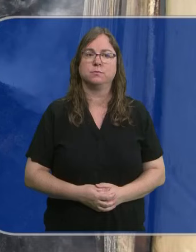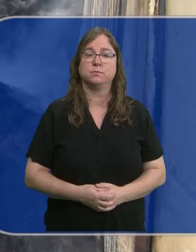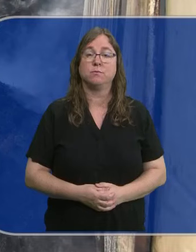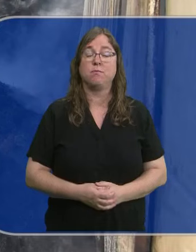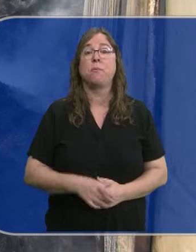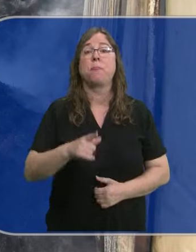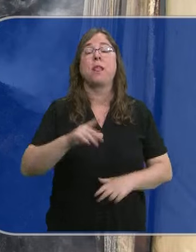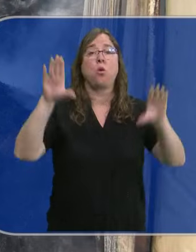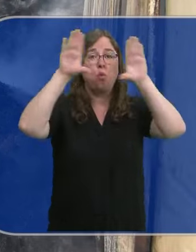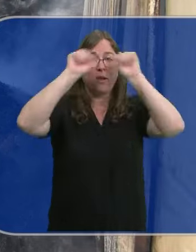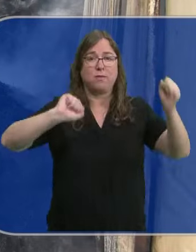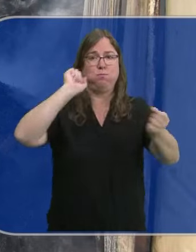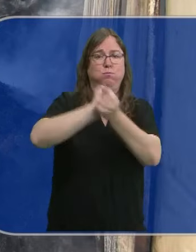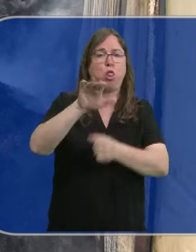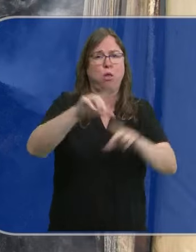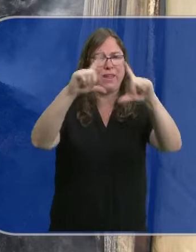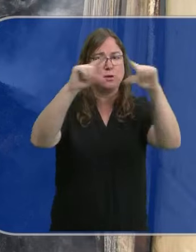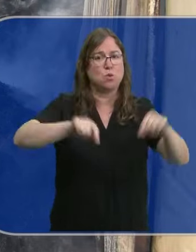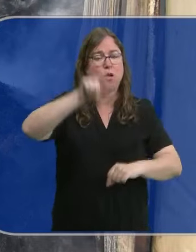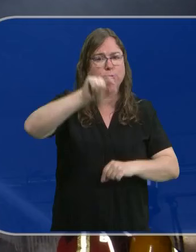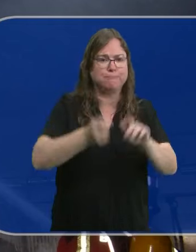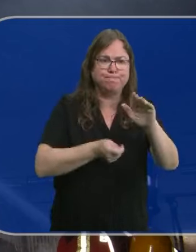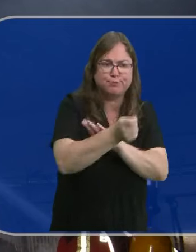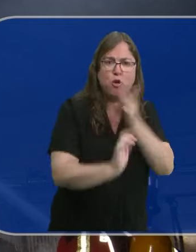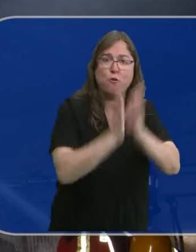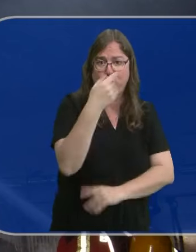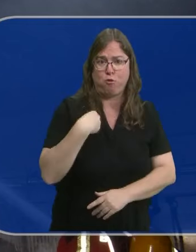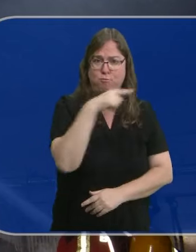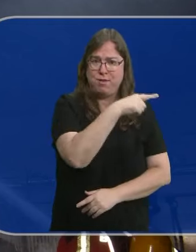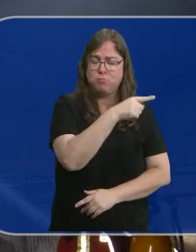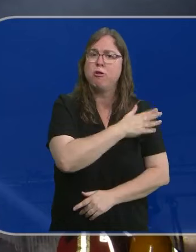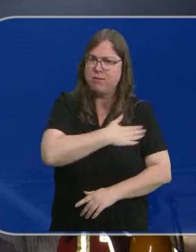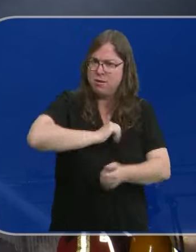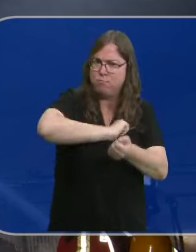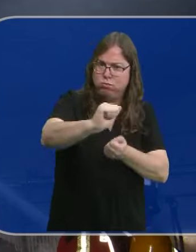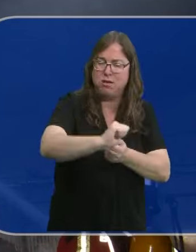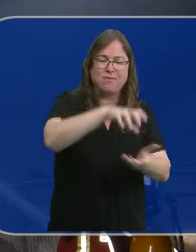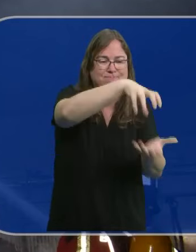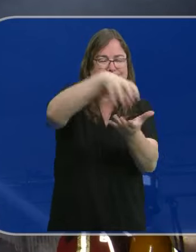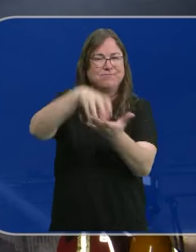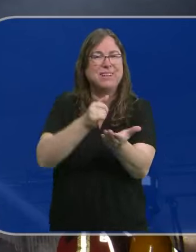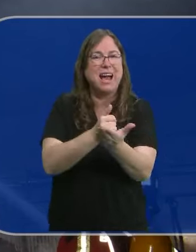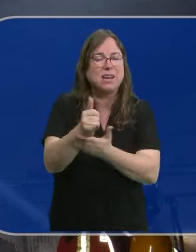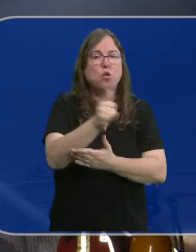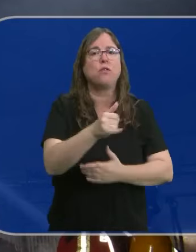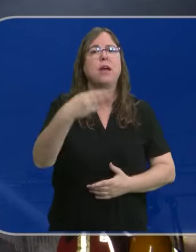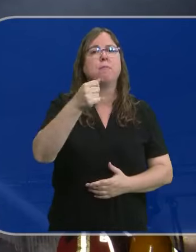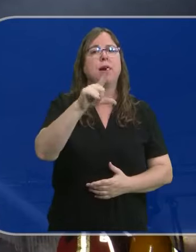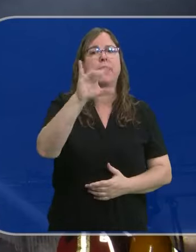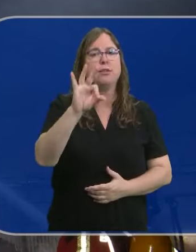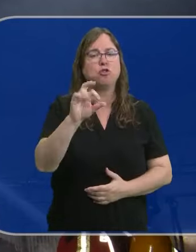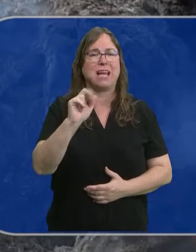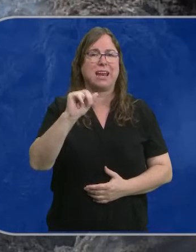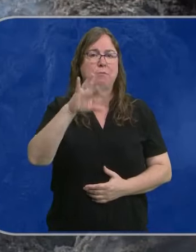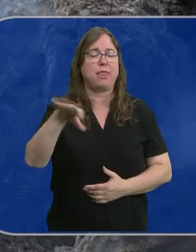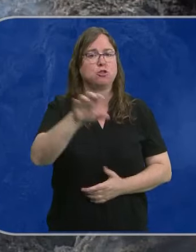La Guardia Civil ha detenido en Asturias a una persona que provocó este incendio intencionado en dos naves de uso agrícola de Barrillos de las Arrimadas en